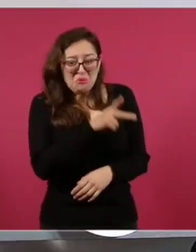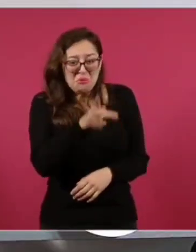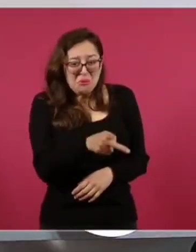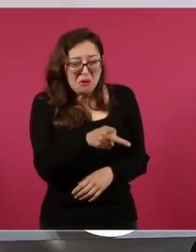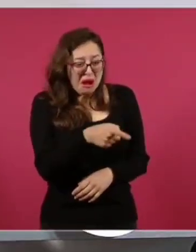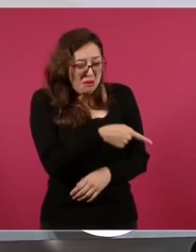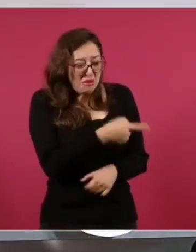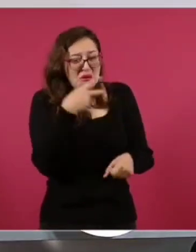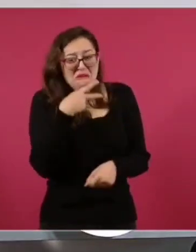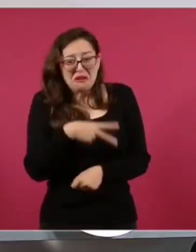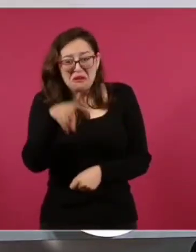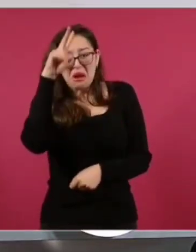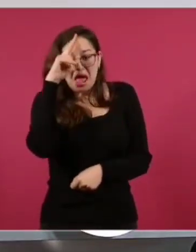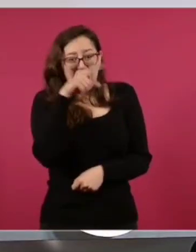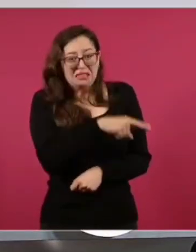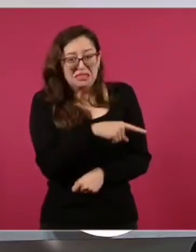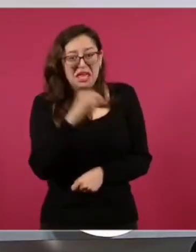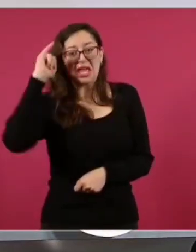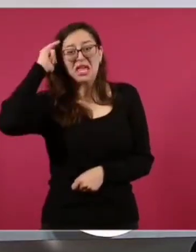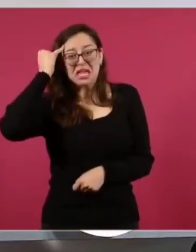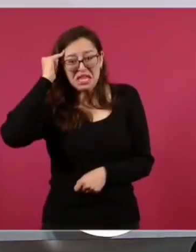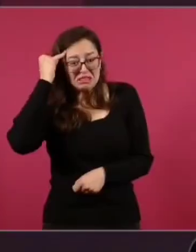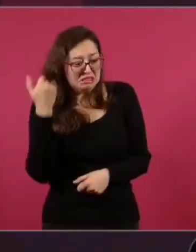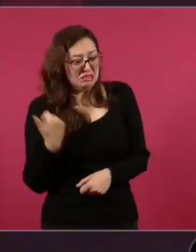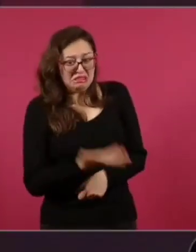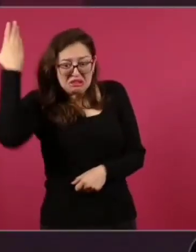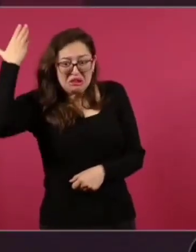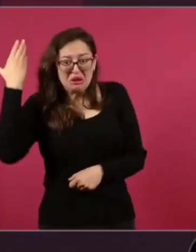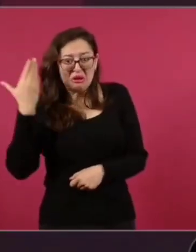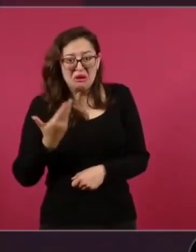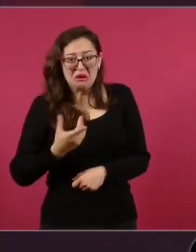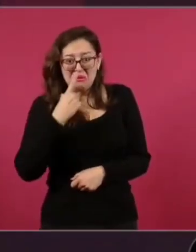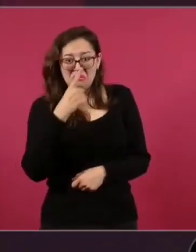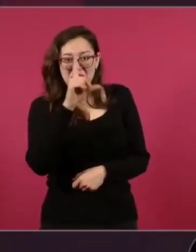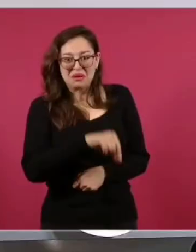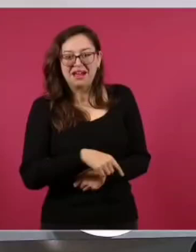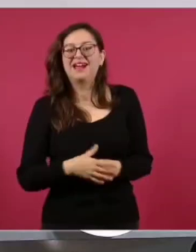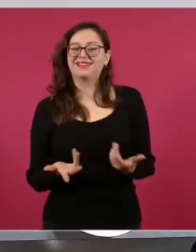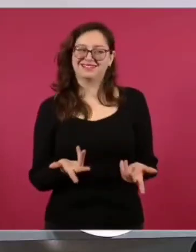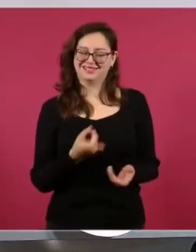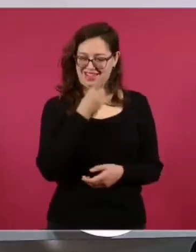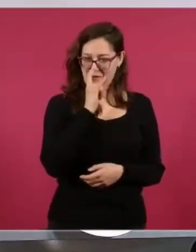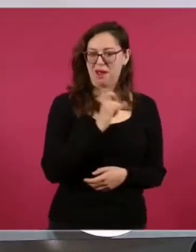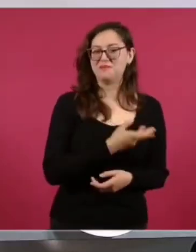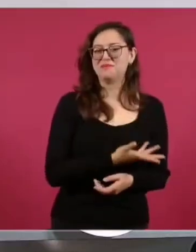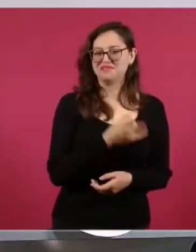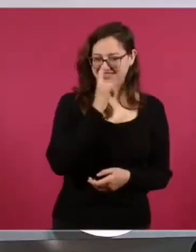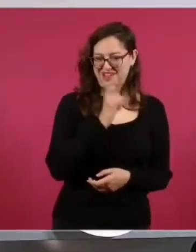Macuspana, Tabasco, indio, patarrajada. Está guapo el indio patarrajada.